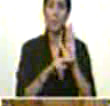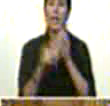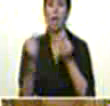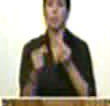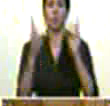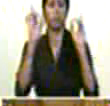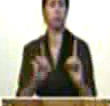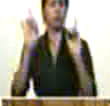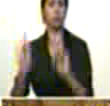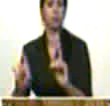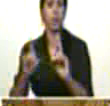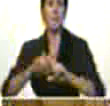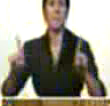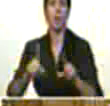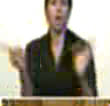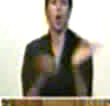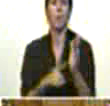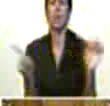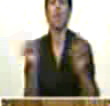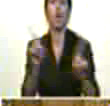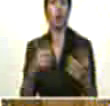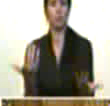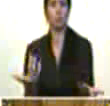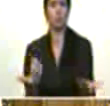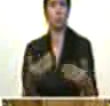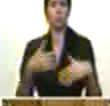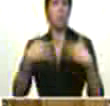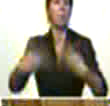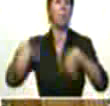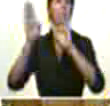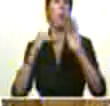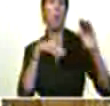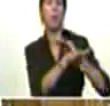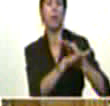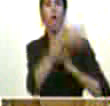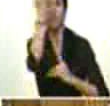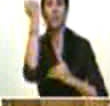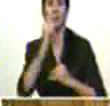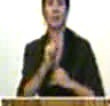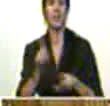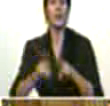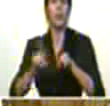de que se convierta en una especie de falsos positivos como dice el vicepresidente Luis Sala